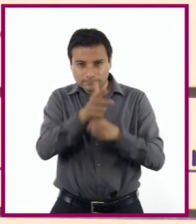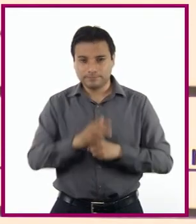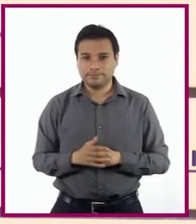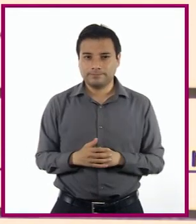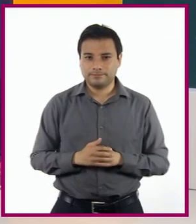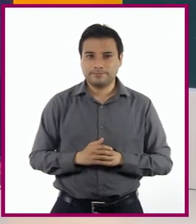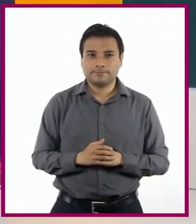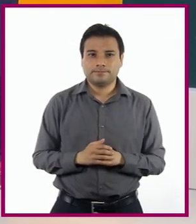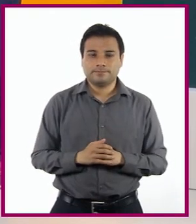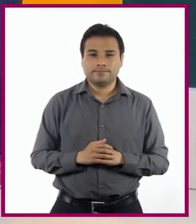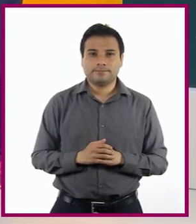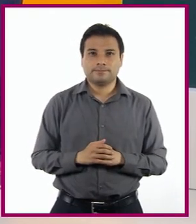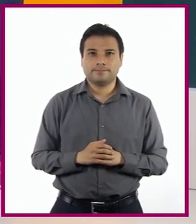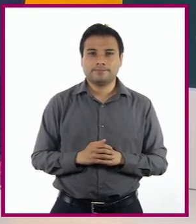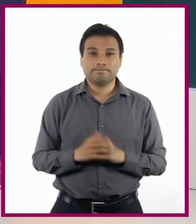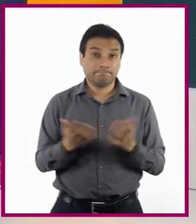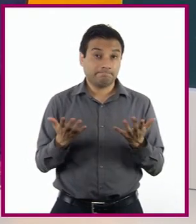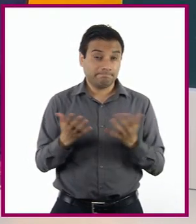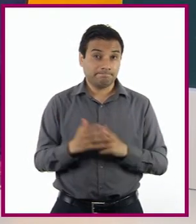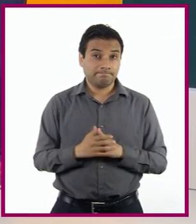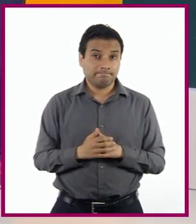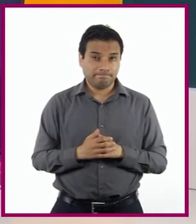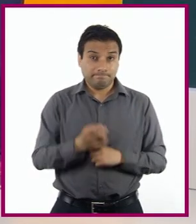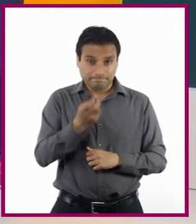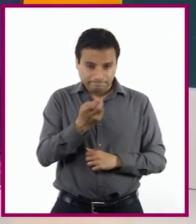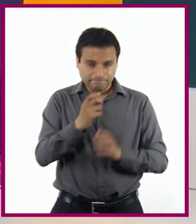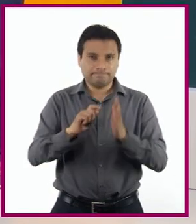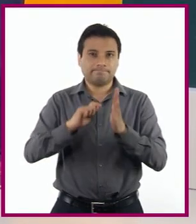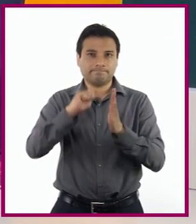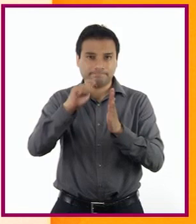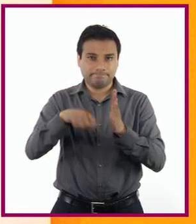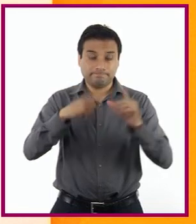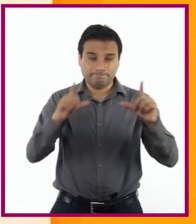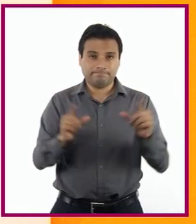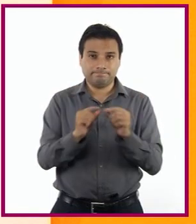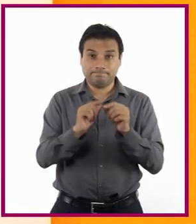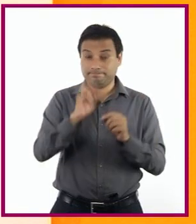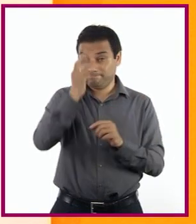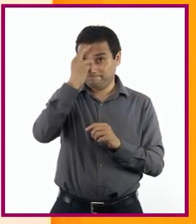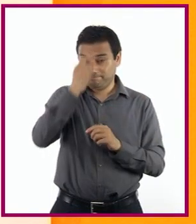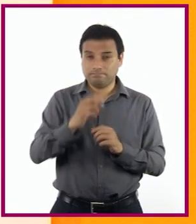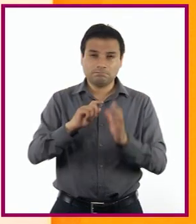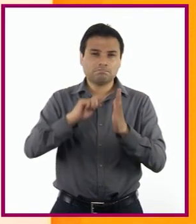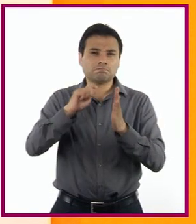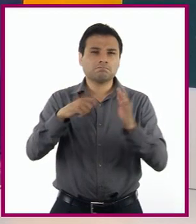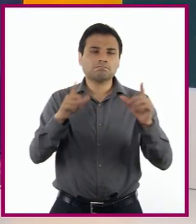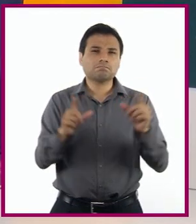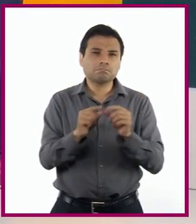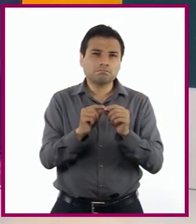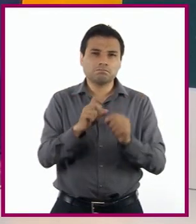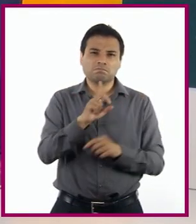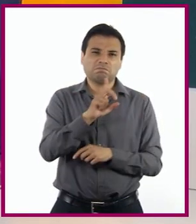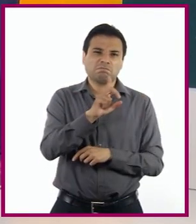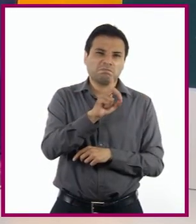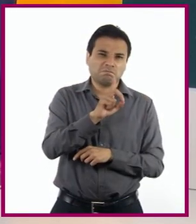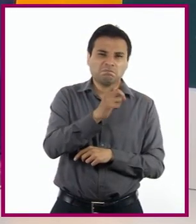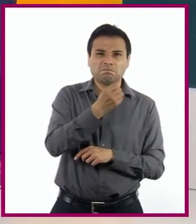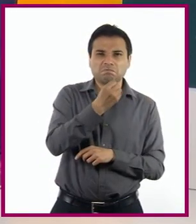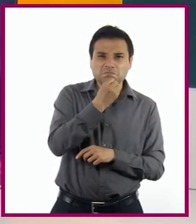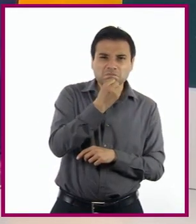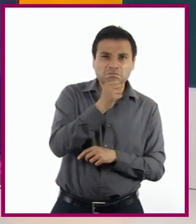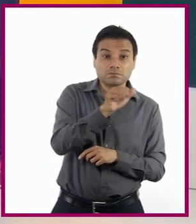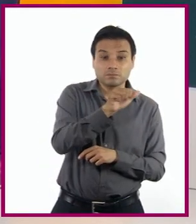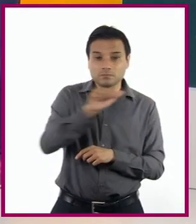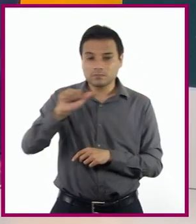específica Será un cortometraje Recordemos que la duración Es de 30 segundos Hasta